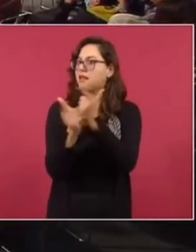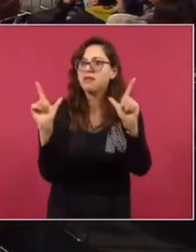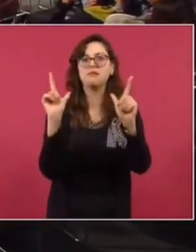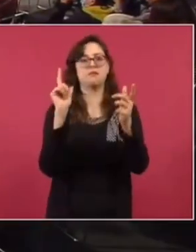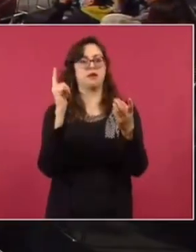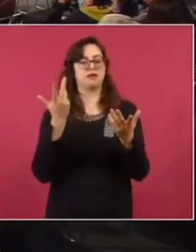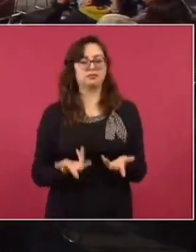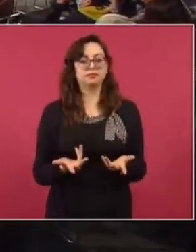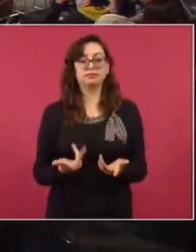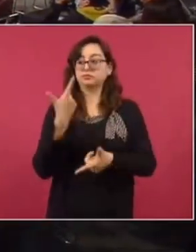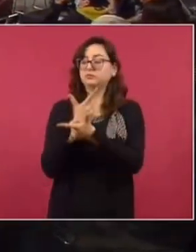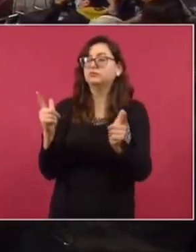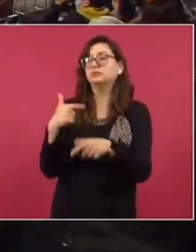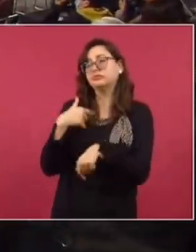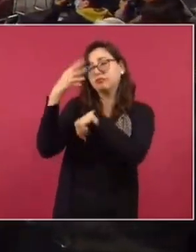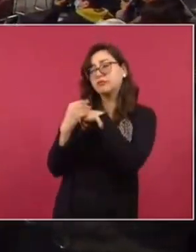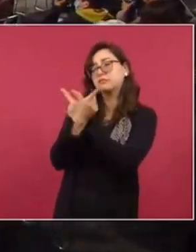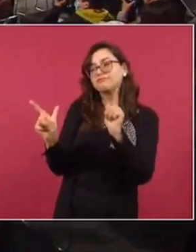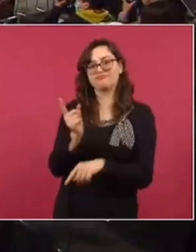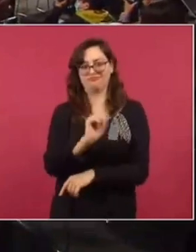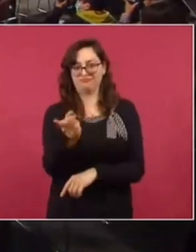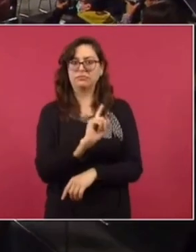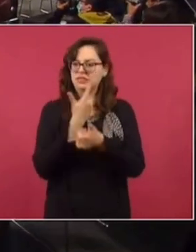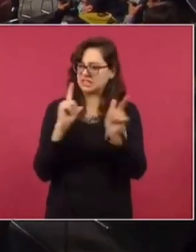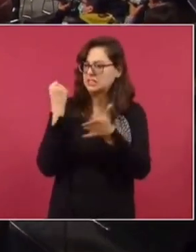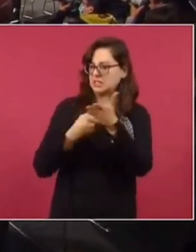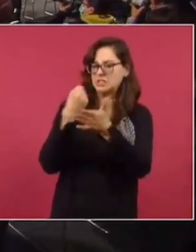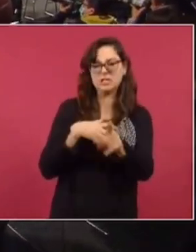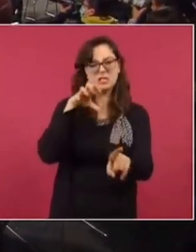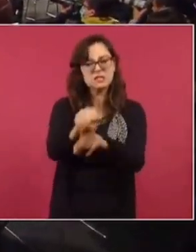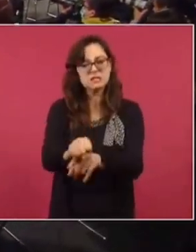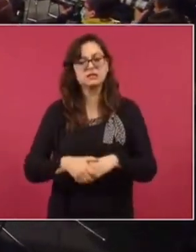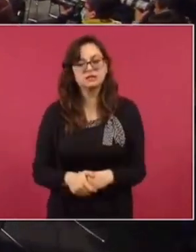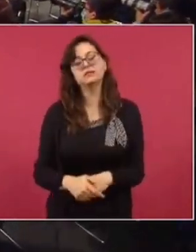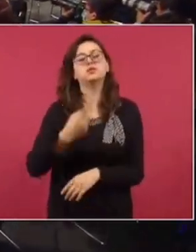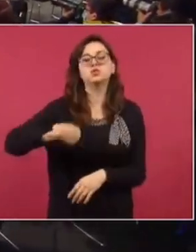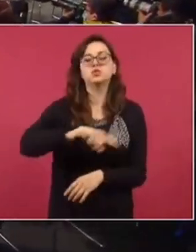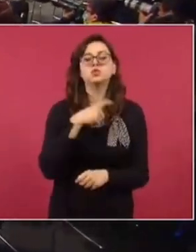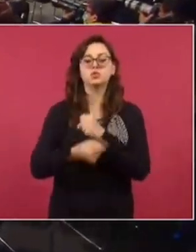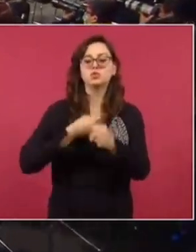La libertad no se implora, se conquista. Nosotros luchamos durante muchos años.